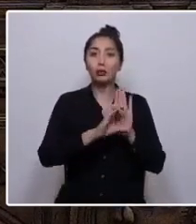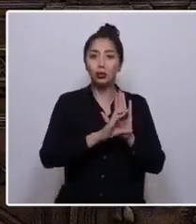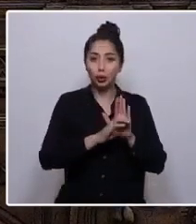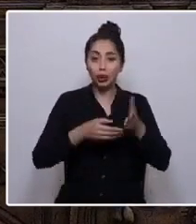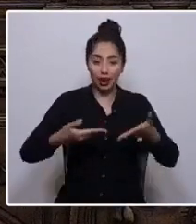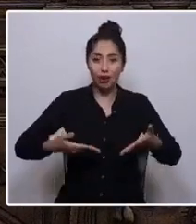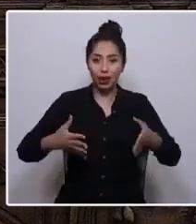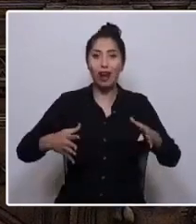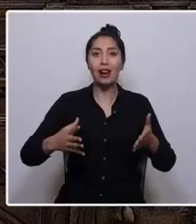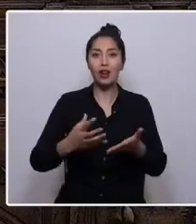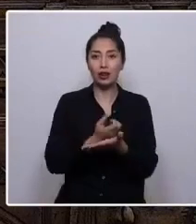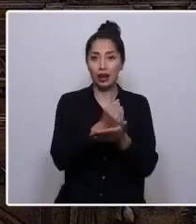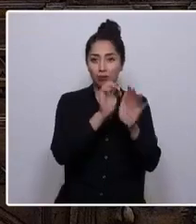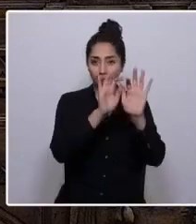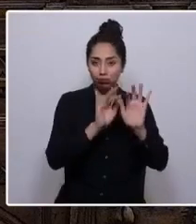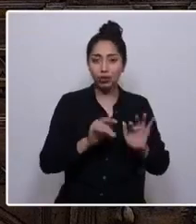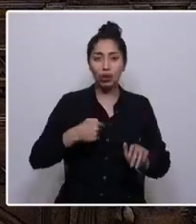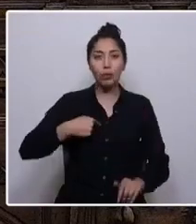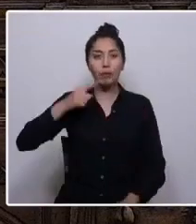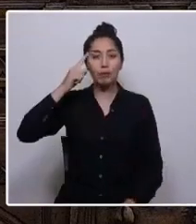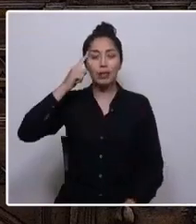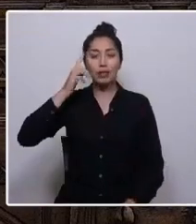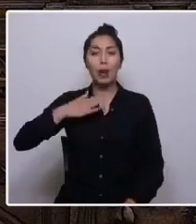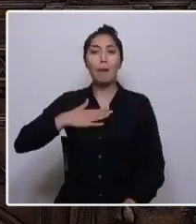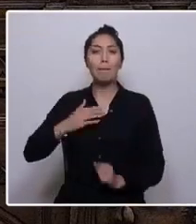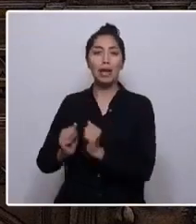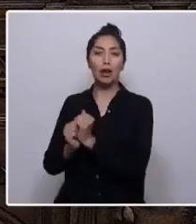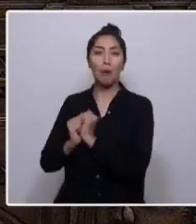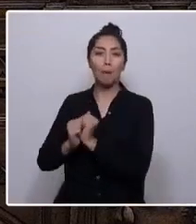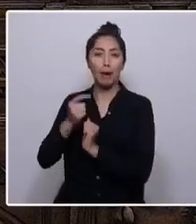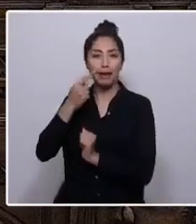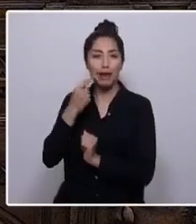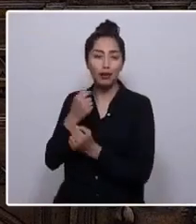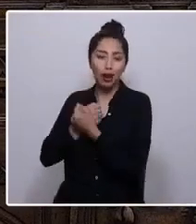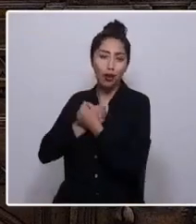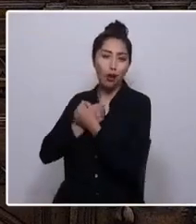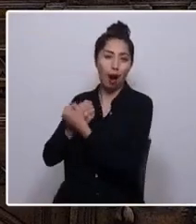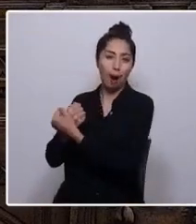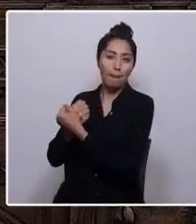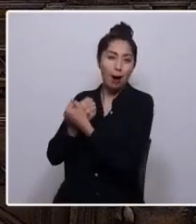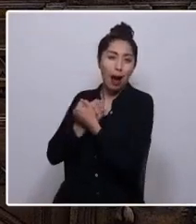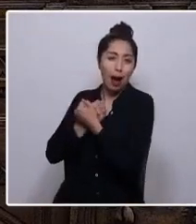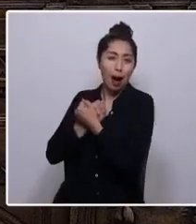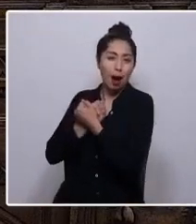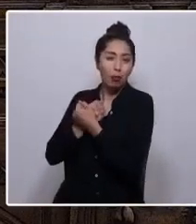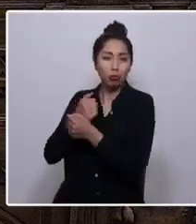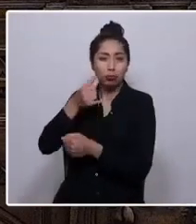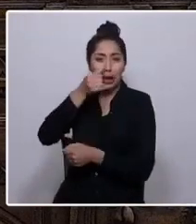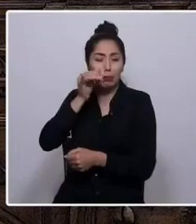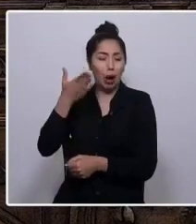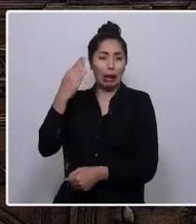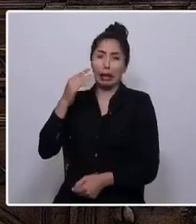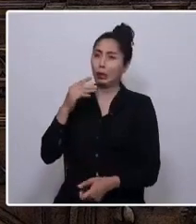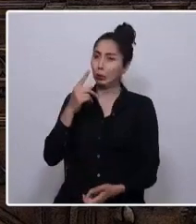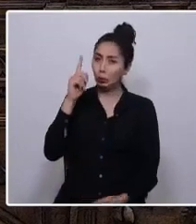Pienso en mi compañero, con quien nos amamos desde los tiempos más duros de la dictadura.